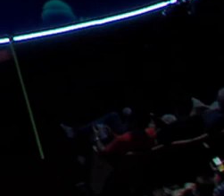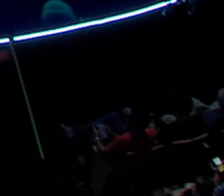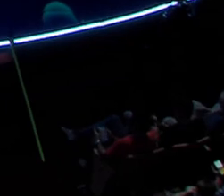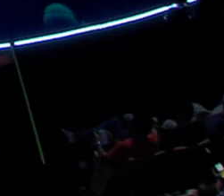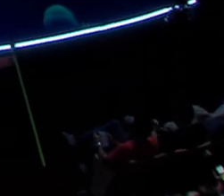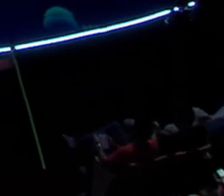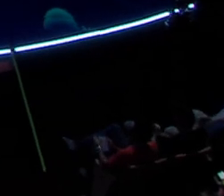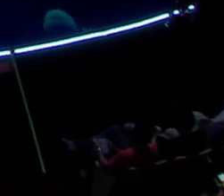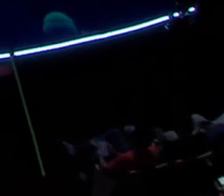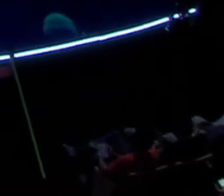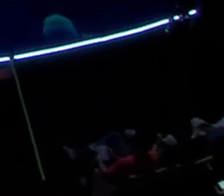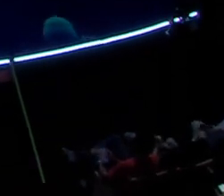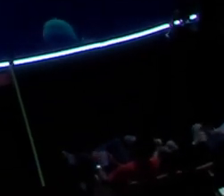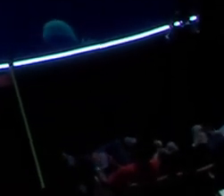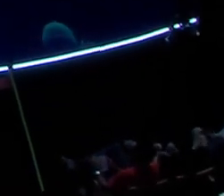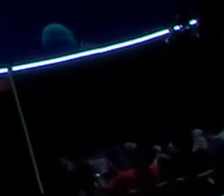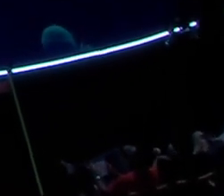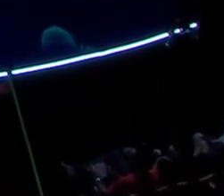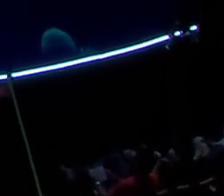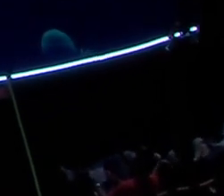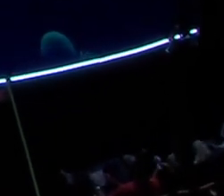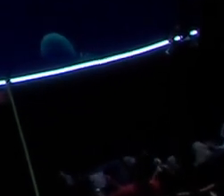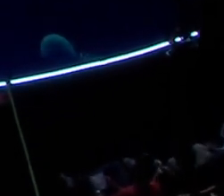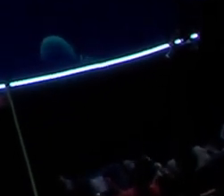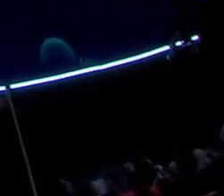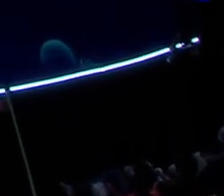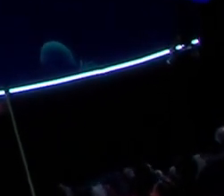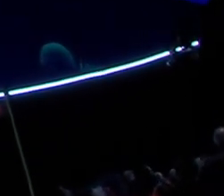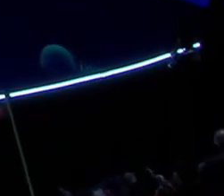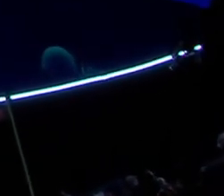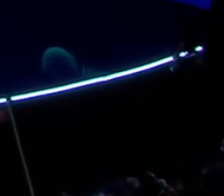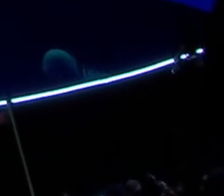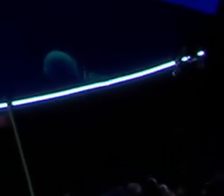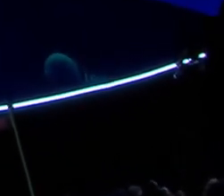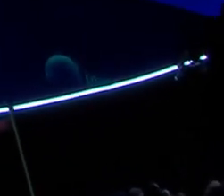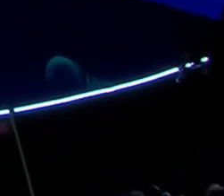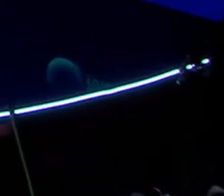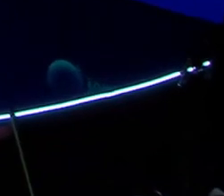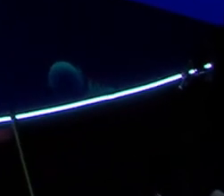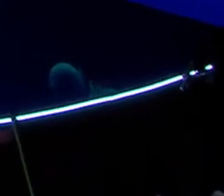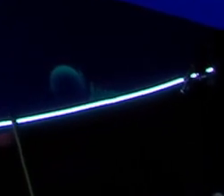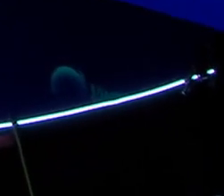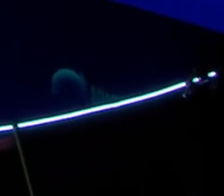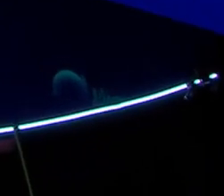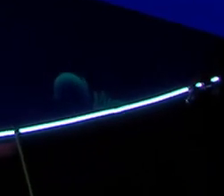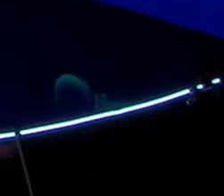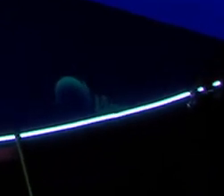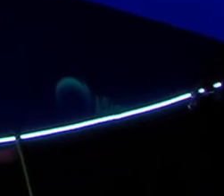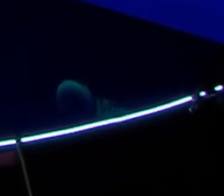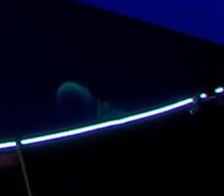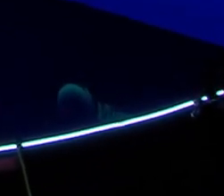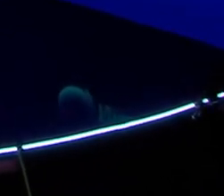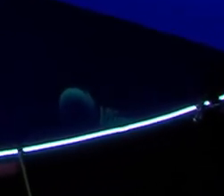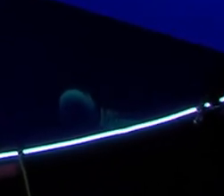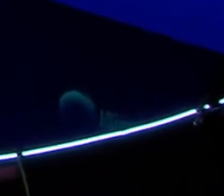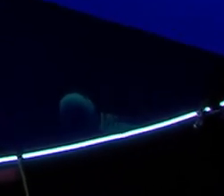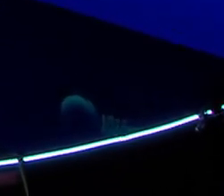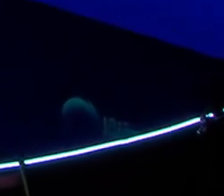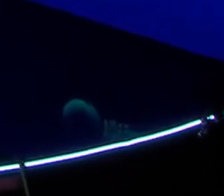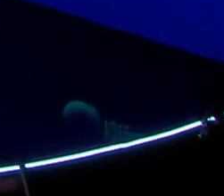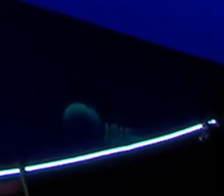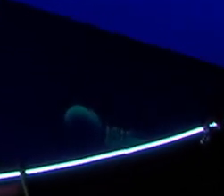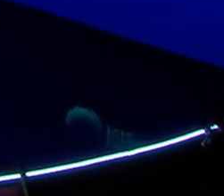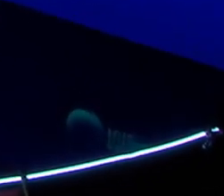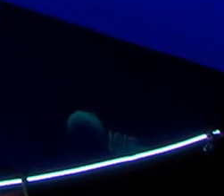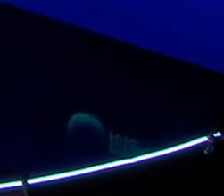A continuación, recibiremos a Cristóbal Cobo, especialista en Educación y Tecnología del Banco Mundial. Fue